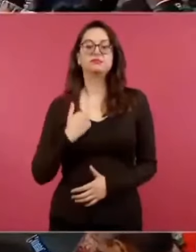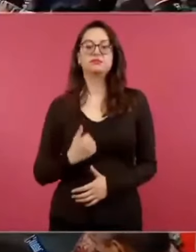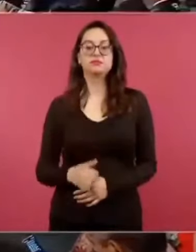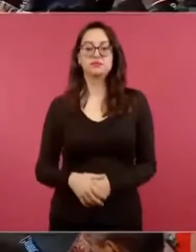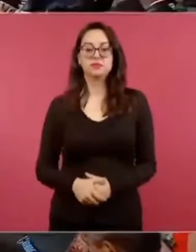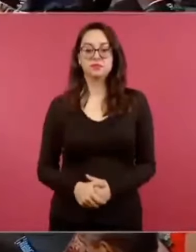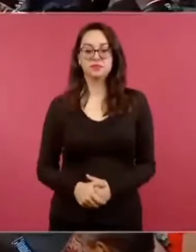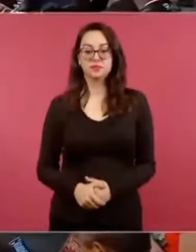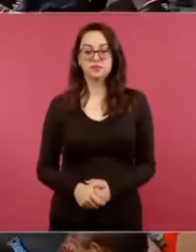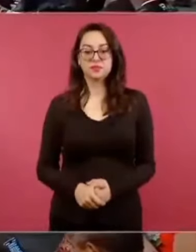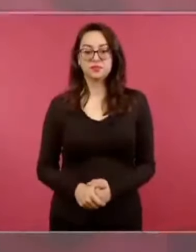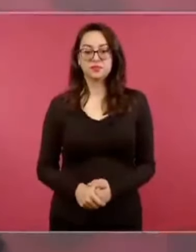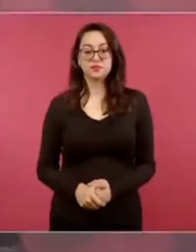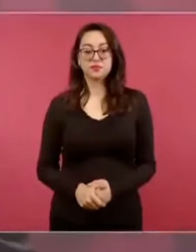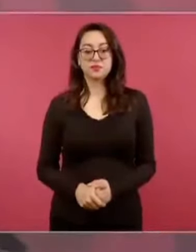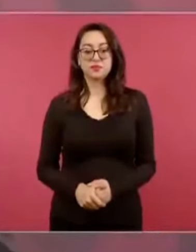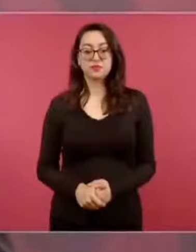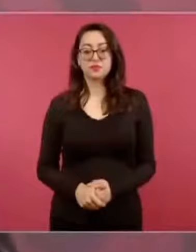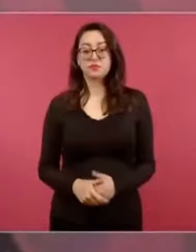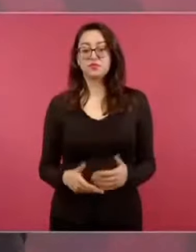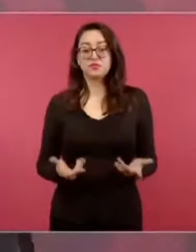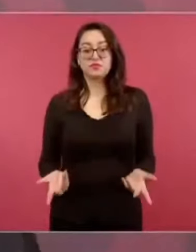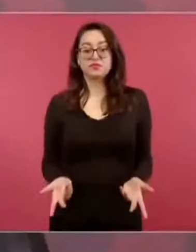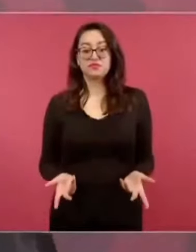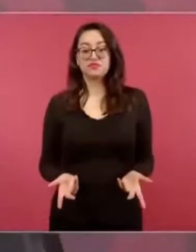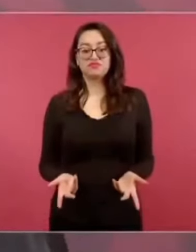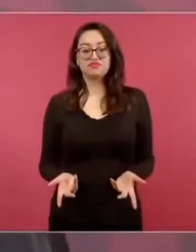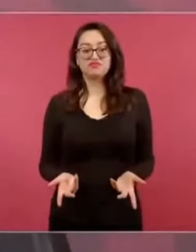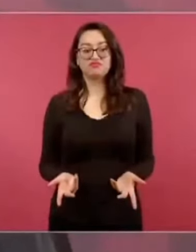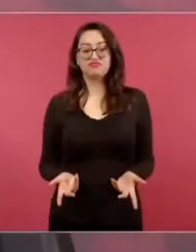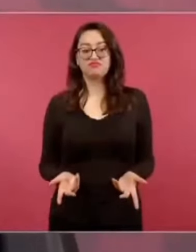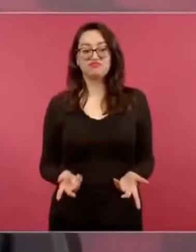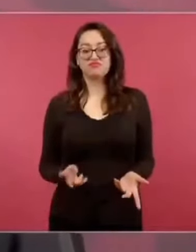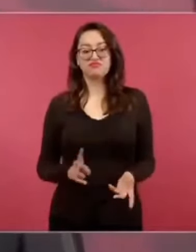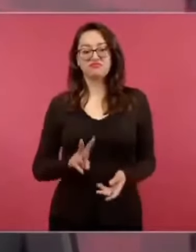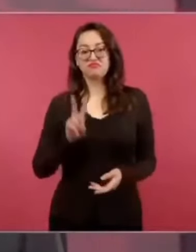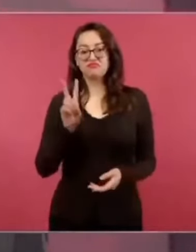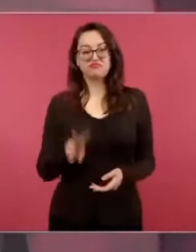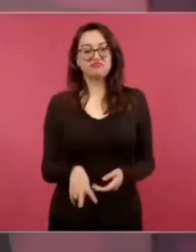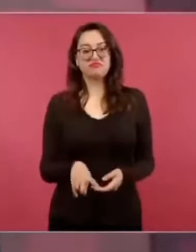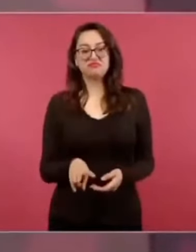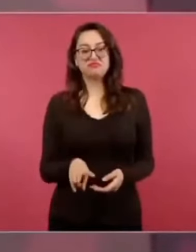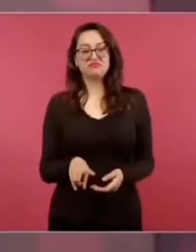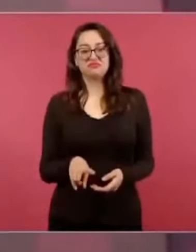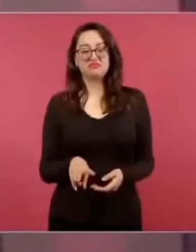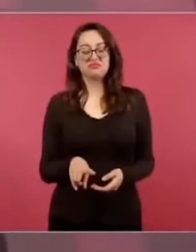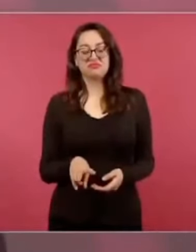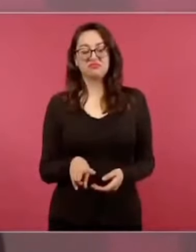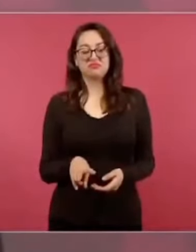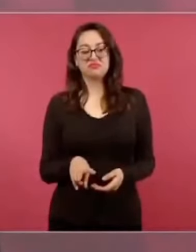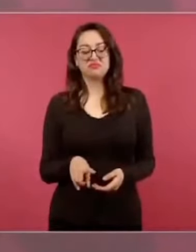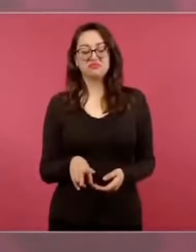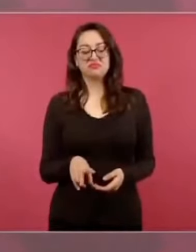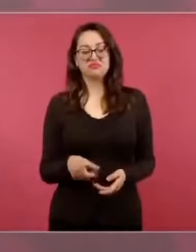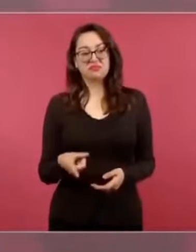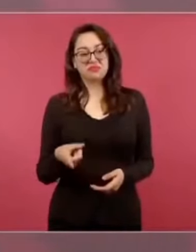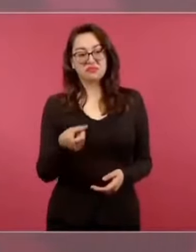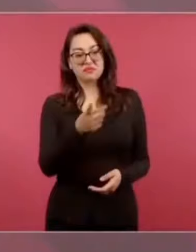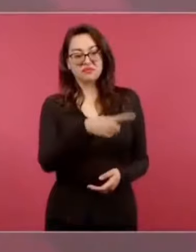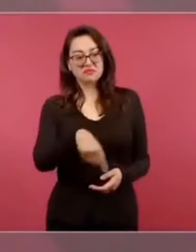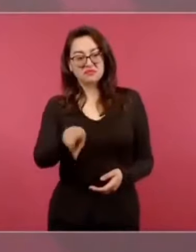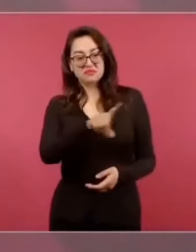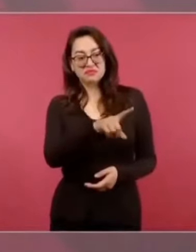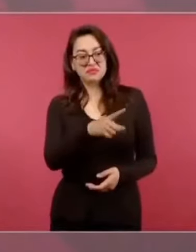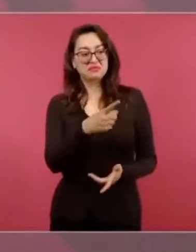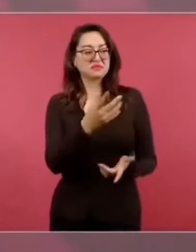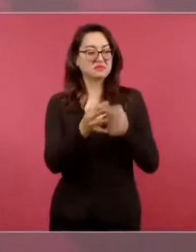ni siquiera eran importantes desde el punto de vista económico, como empresas, los